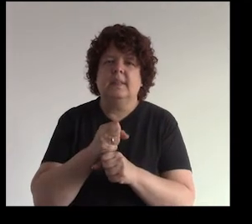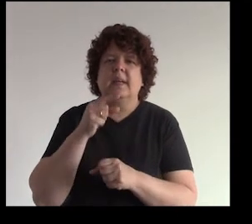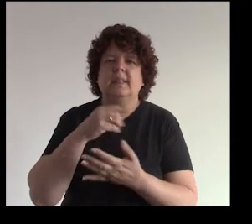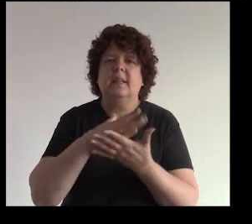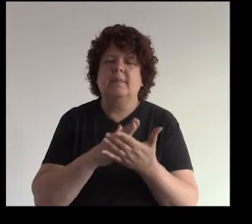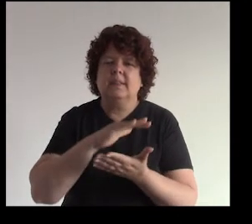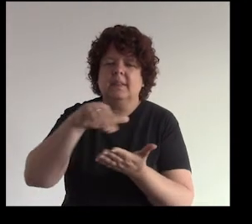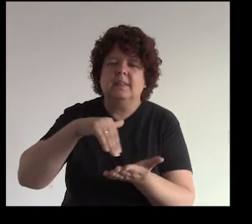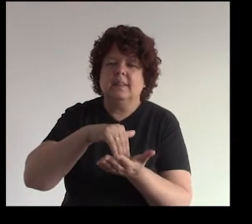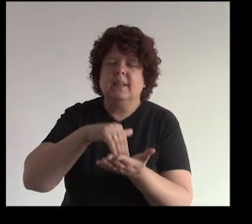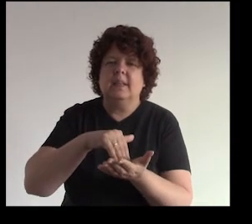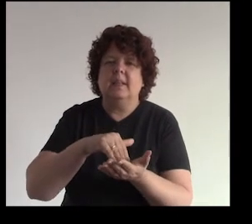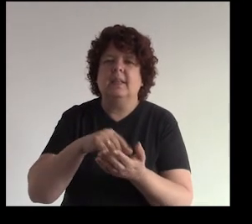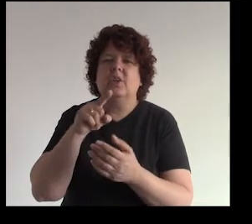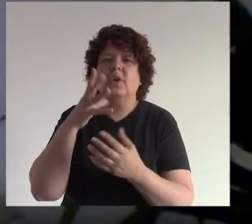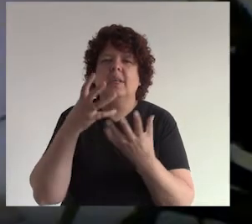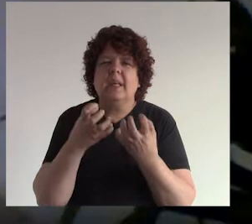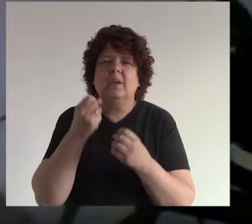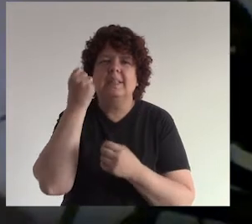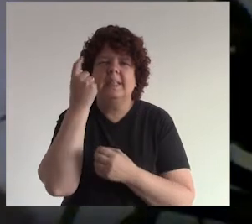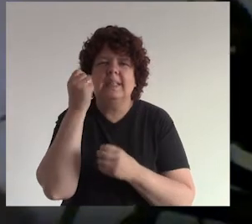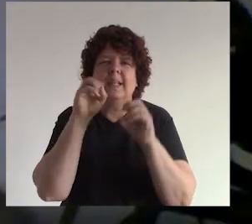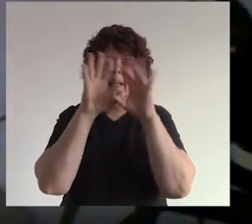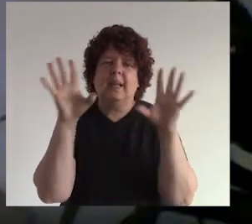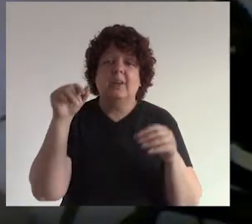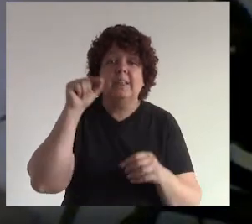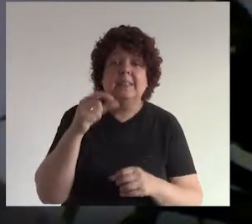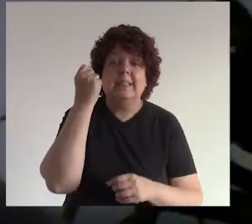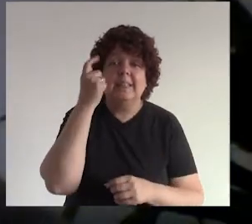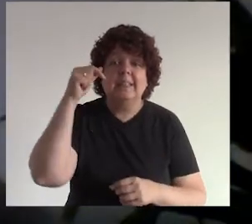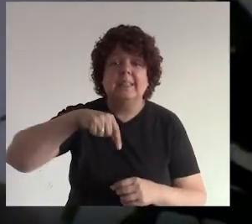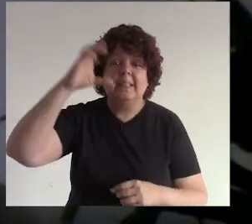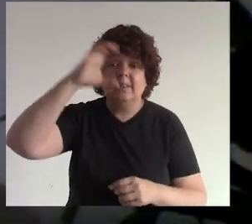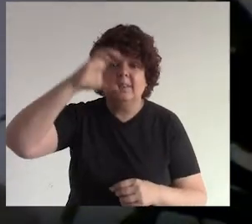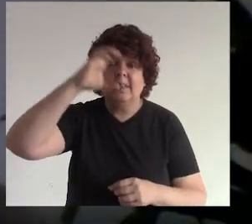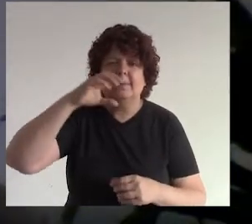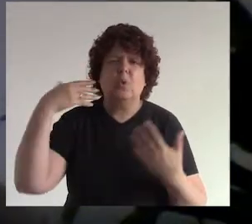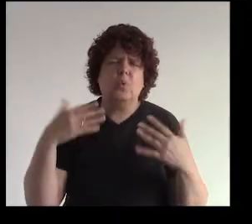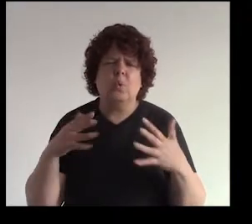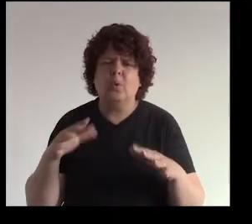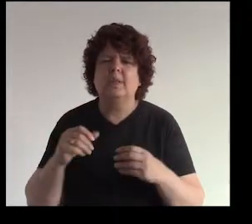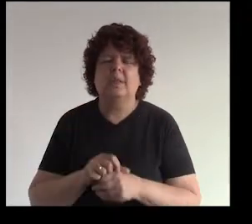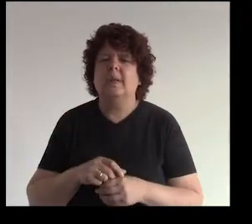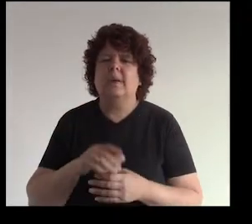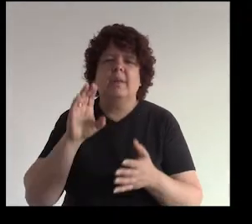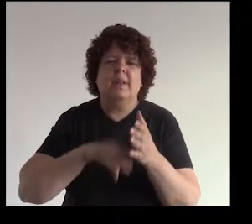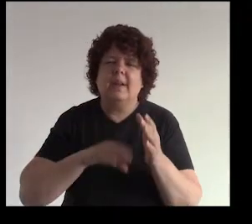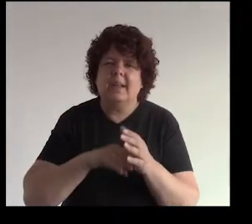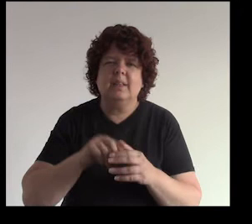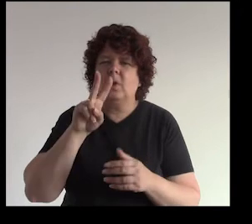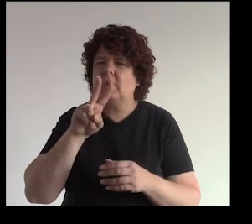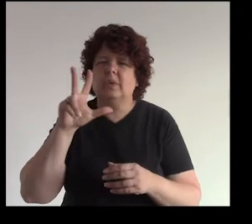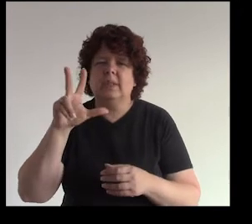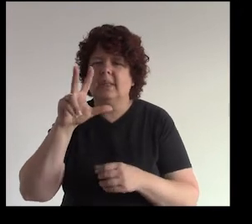¿ya? esta es la parte central y esta es la parte que quiero que entiendan porque si entienden este concepto créanme que van a ahorrarse unos